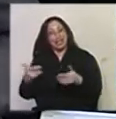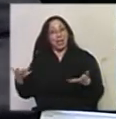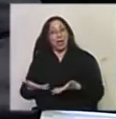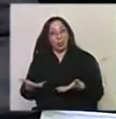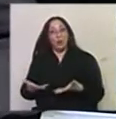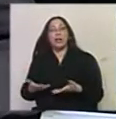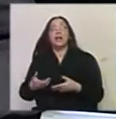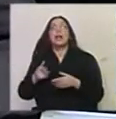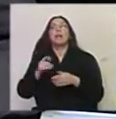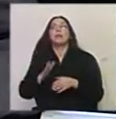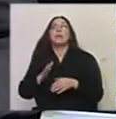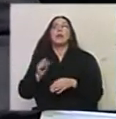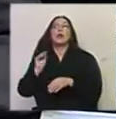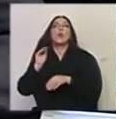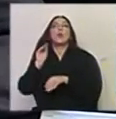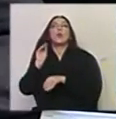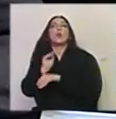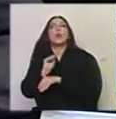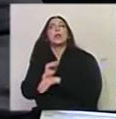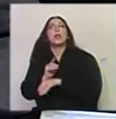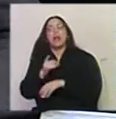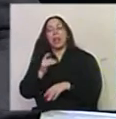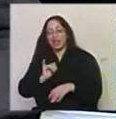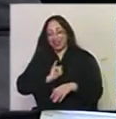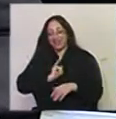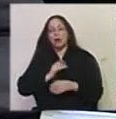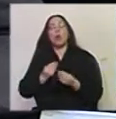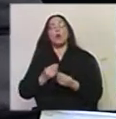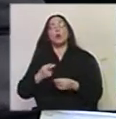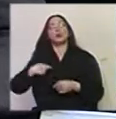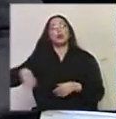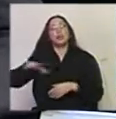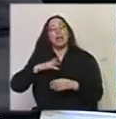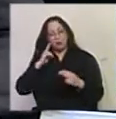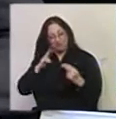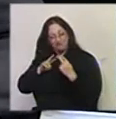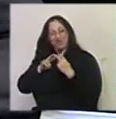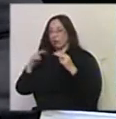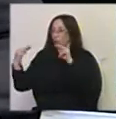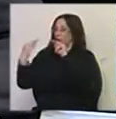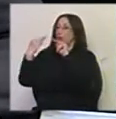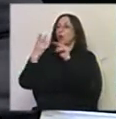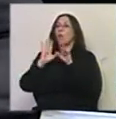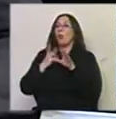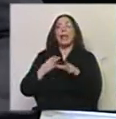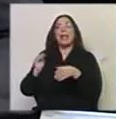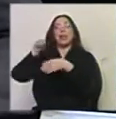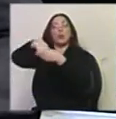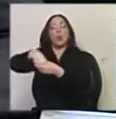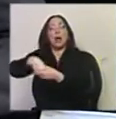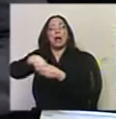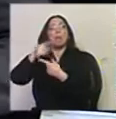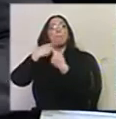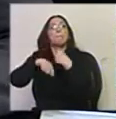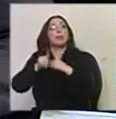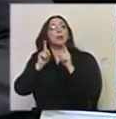cohesiva. La cultura nos identifica como sociedad, nos da la oportunidad de vernos en el otro, de incluirnos. Pero también la